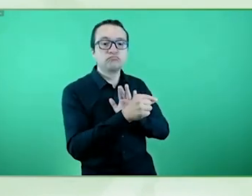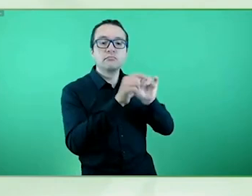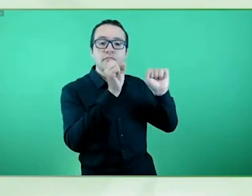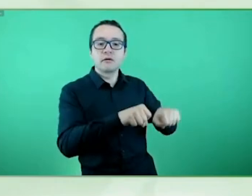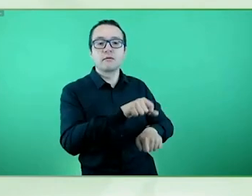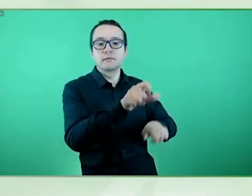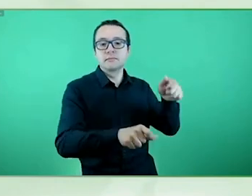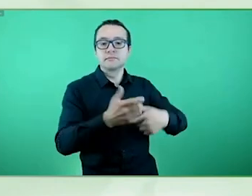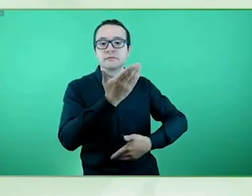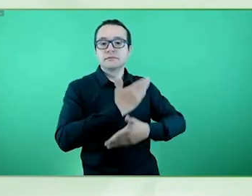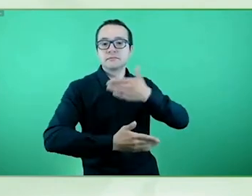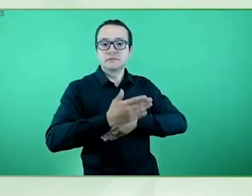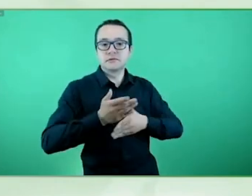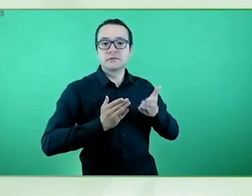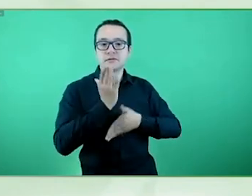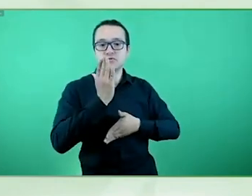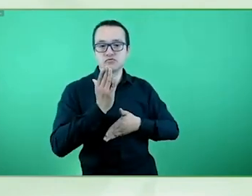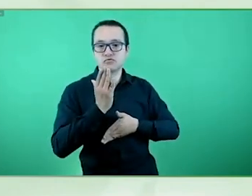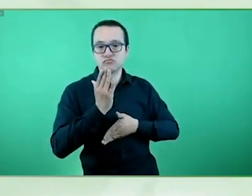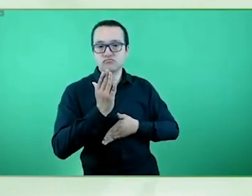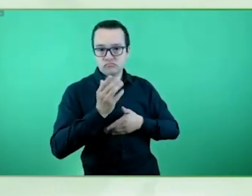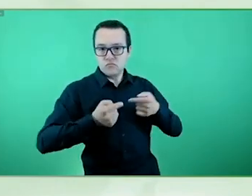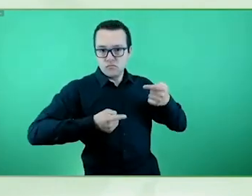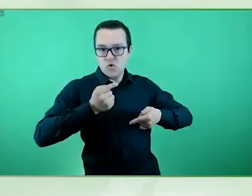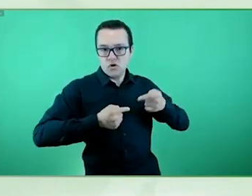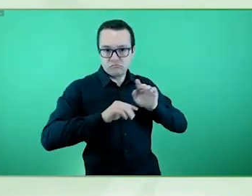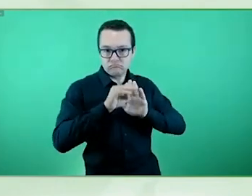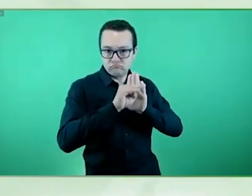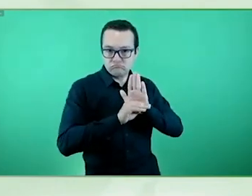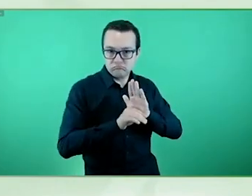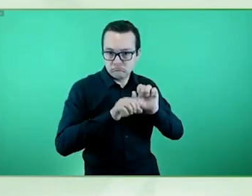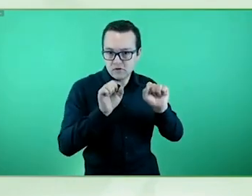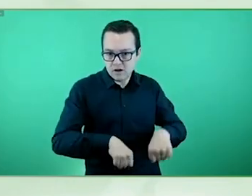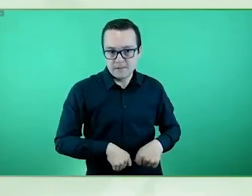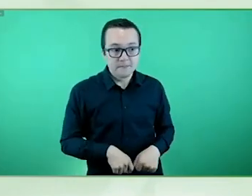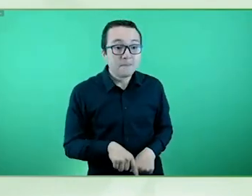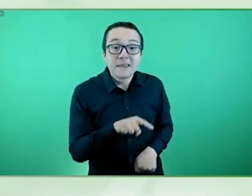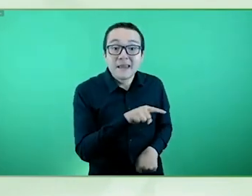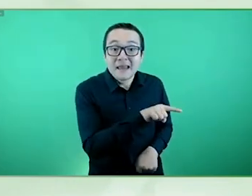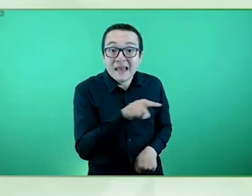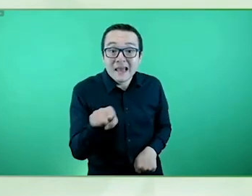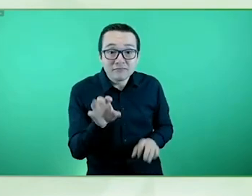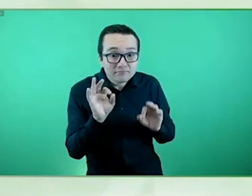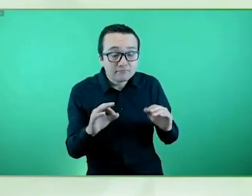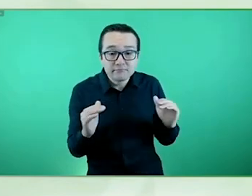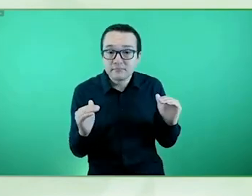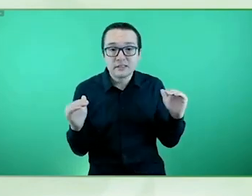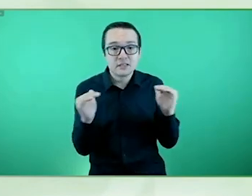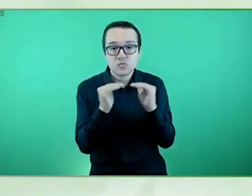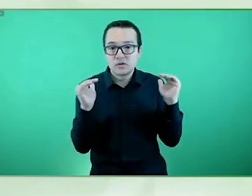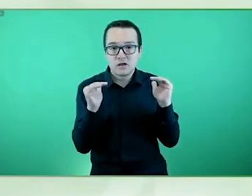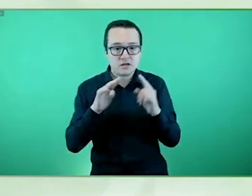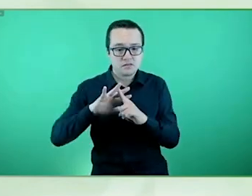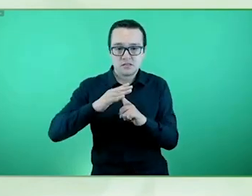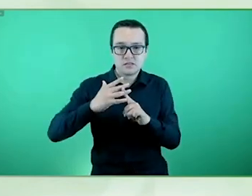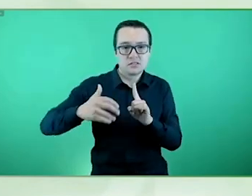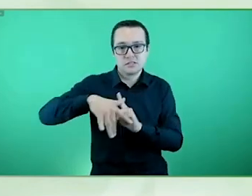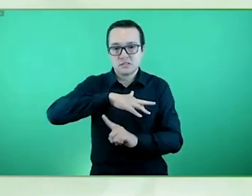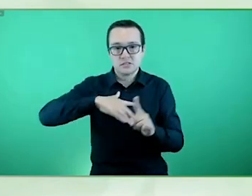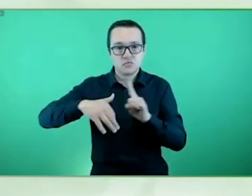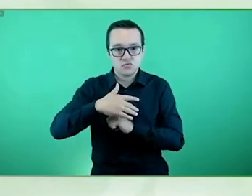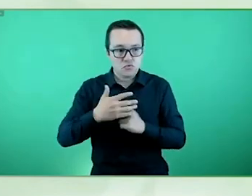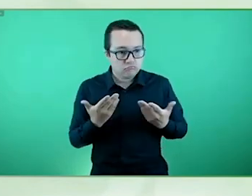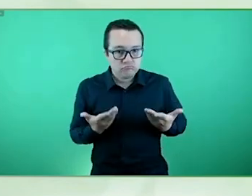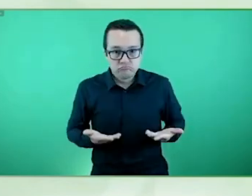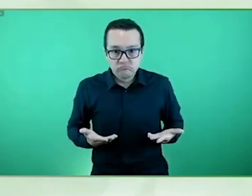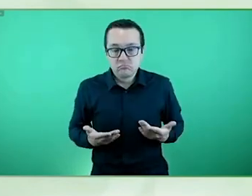de gozar de ellos en igualdad de condiciones bien directamente o a través de representantes